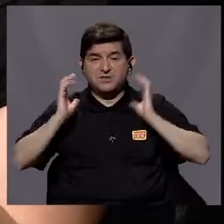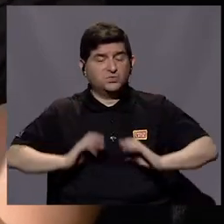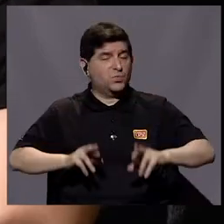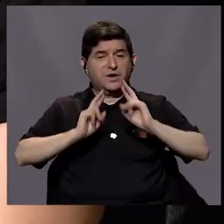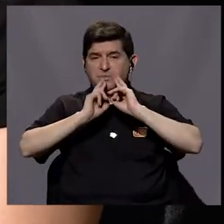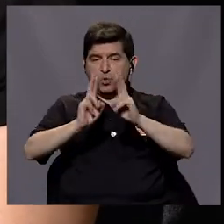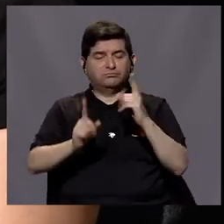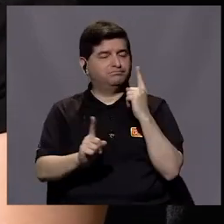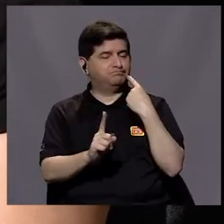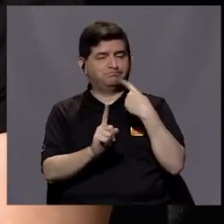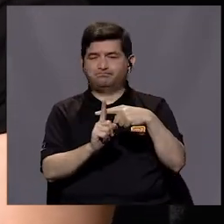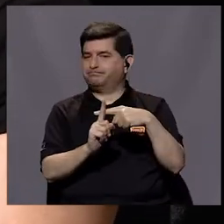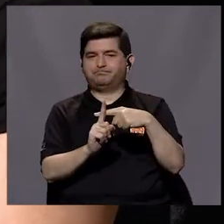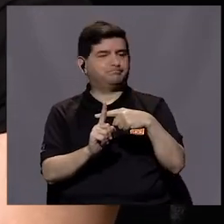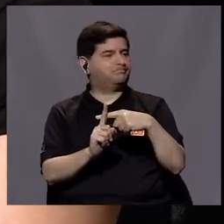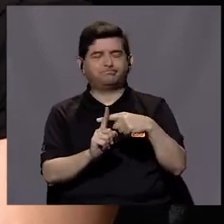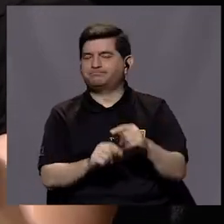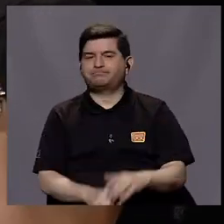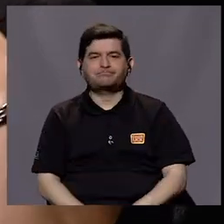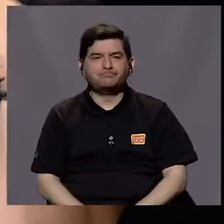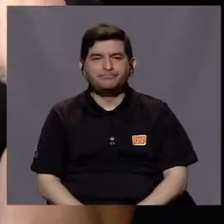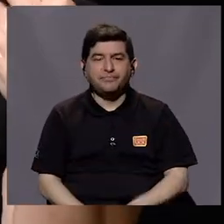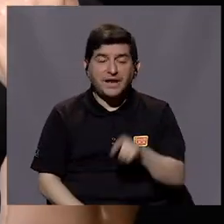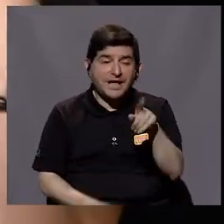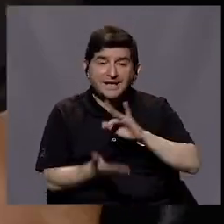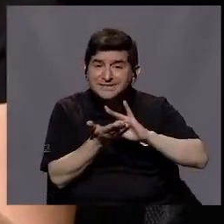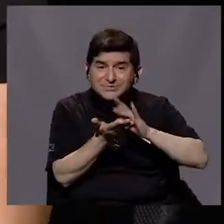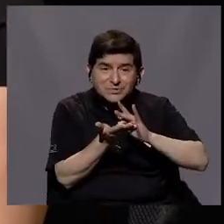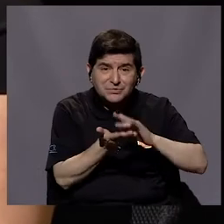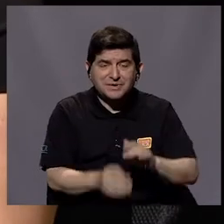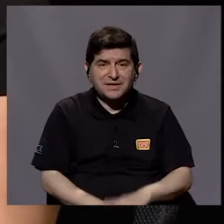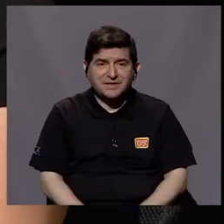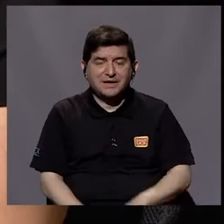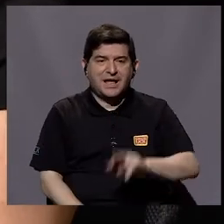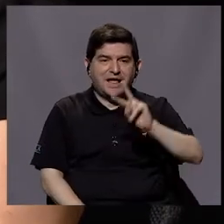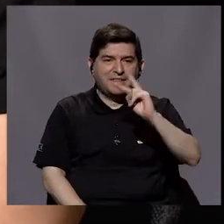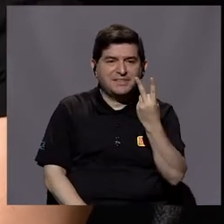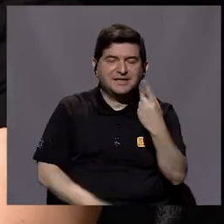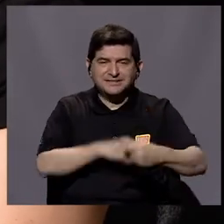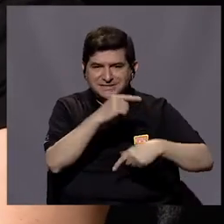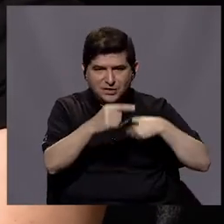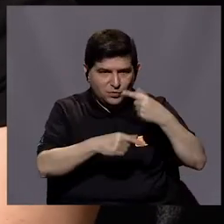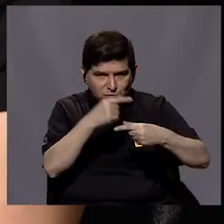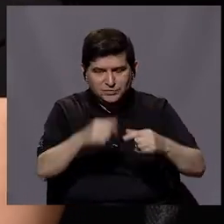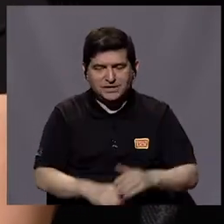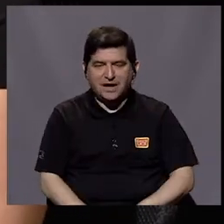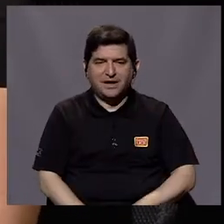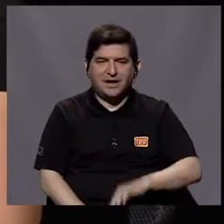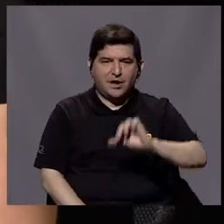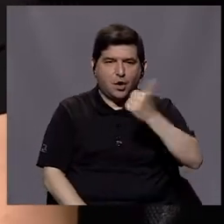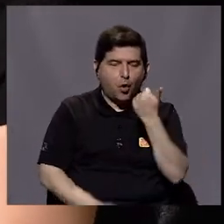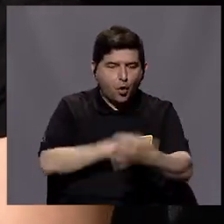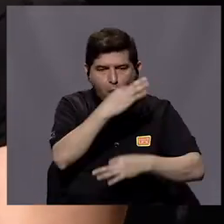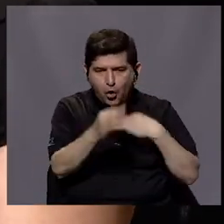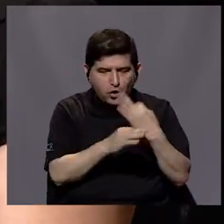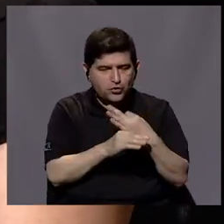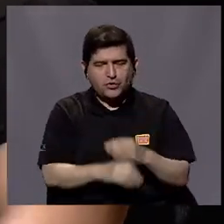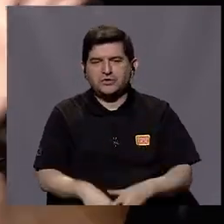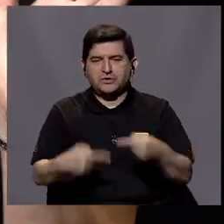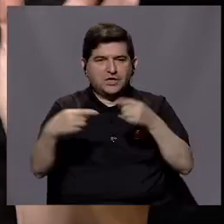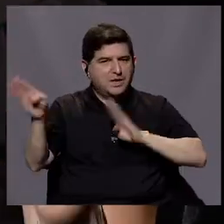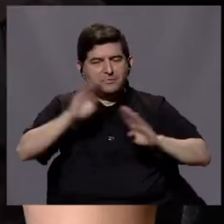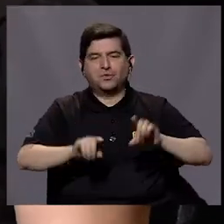organismo no responda positivamente a ese medicamento. Entonces le dan un medicamento que se llama de segunda generación. No le dan otro tipo de